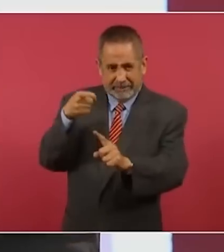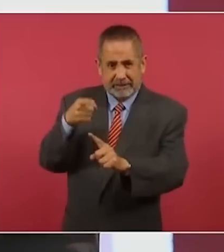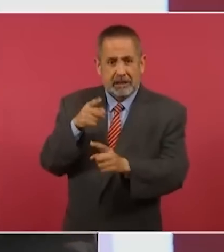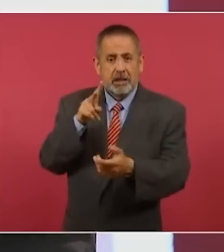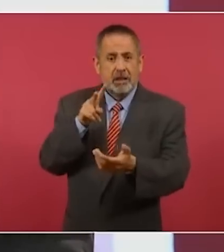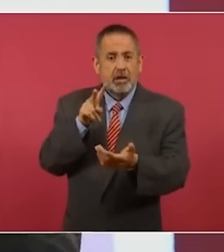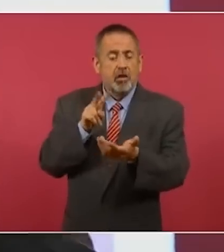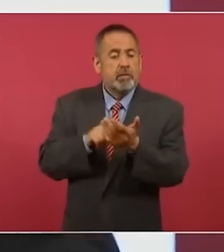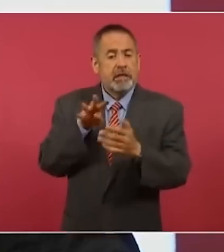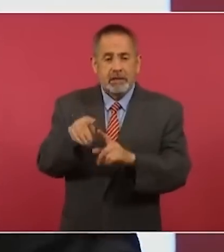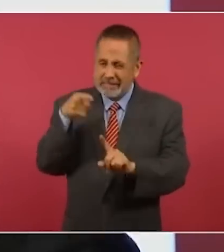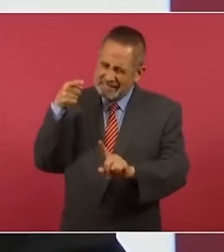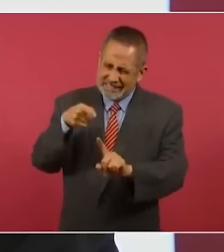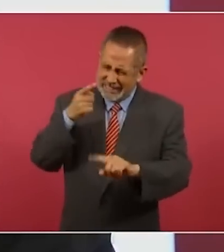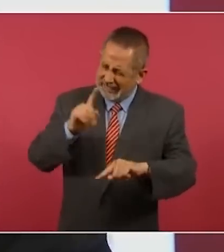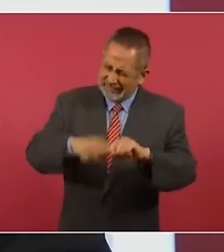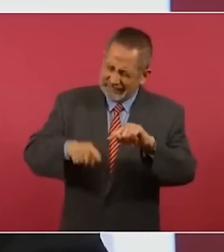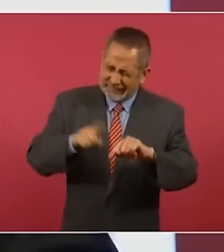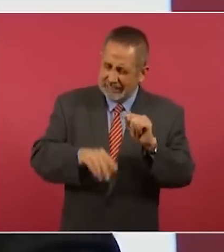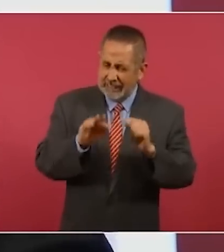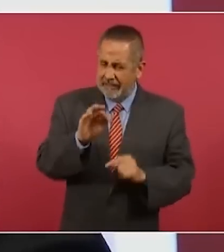y lo seguirá siendo.